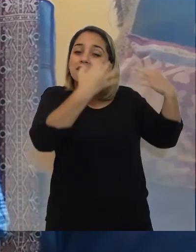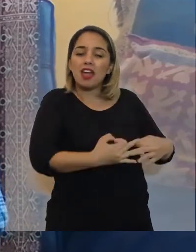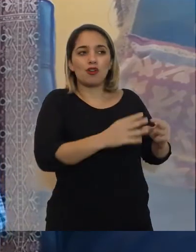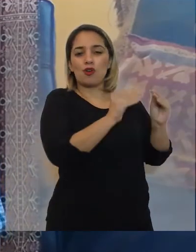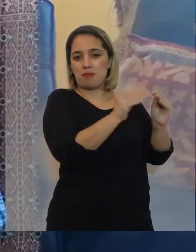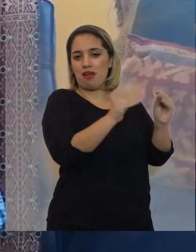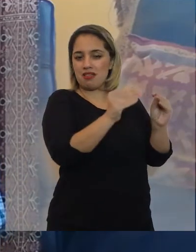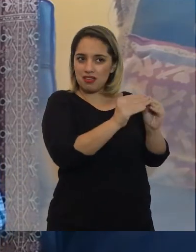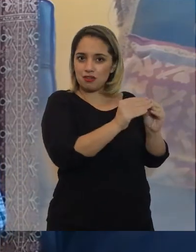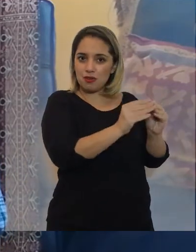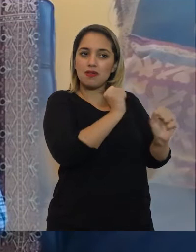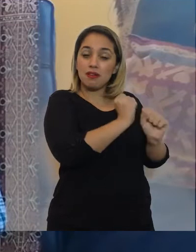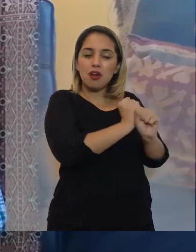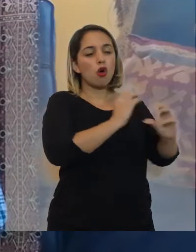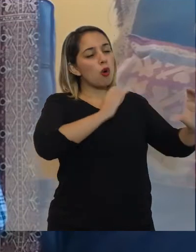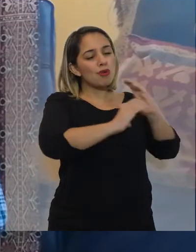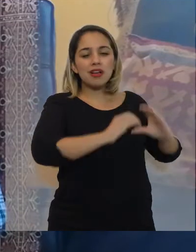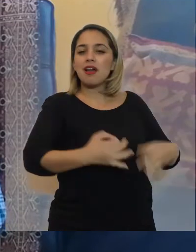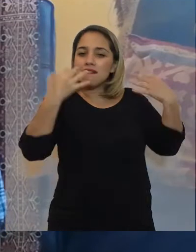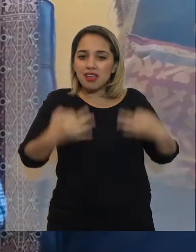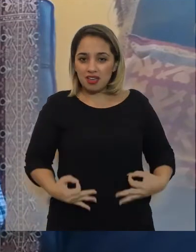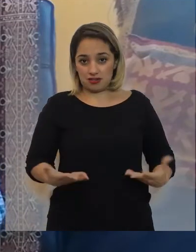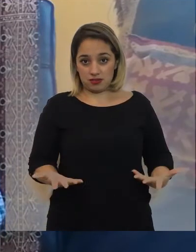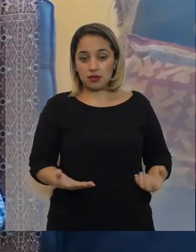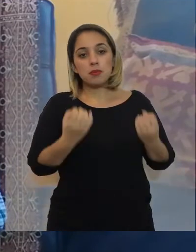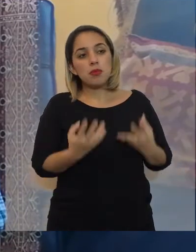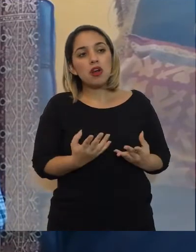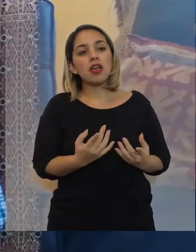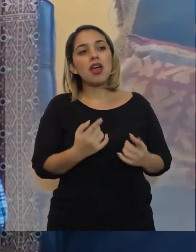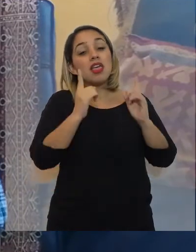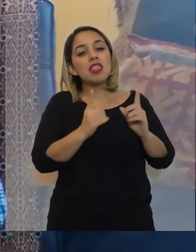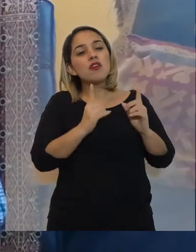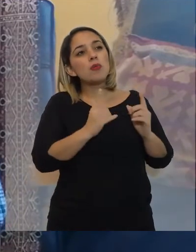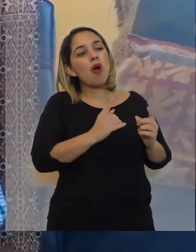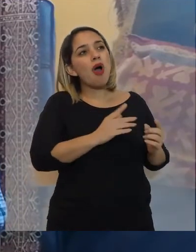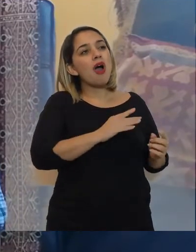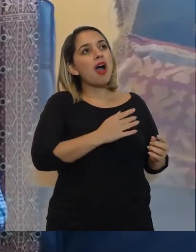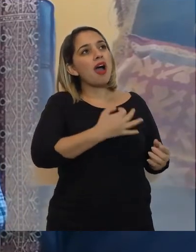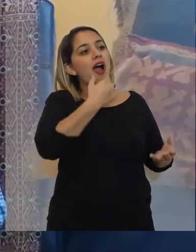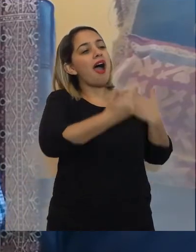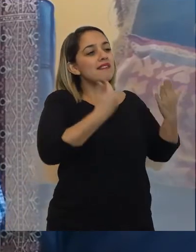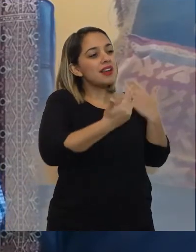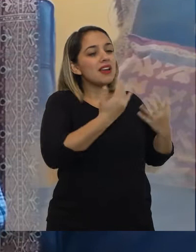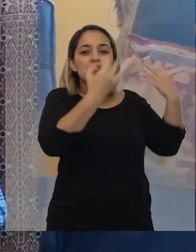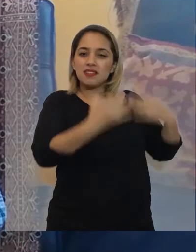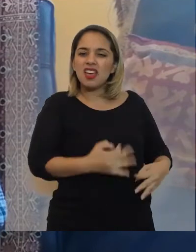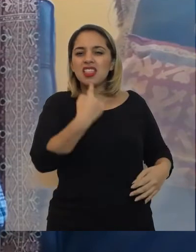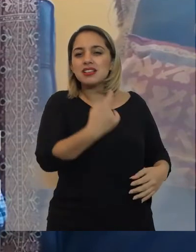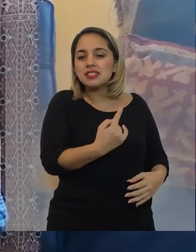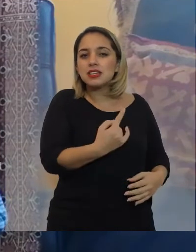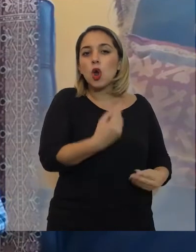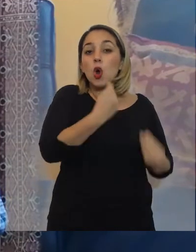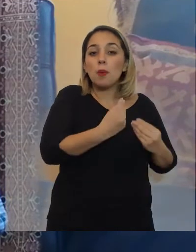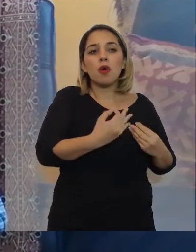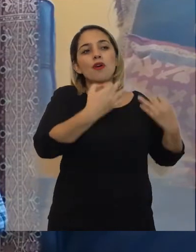te comuniques correctamente con tus compañeros y no con un mal como de expresión el mal como de expresión multiplica por 0 la